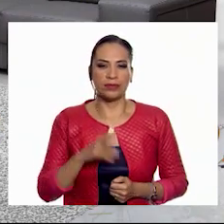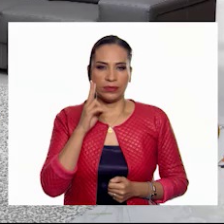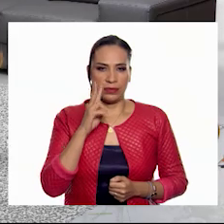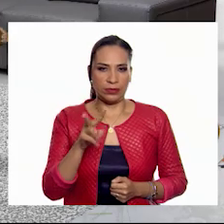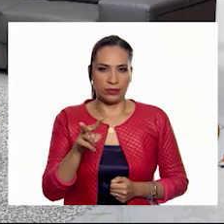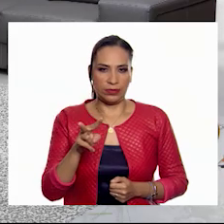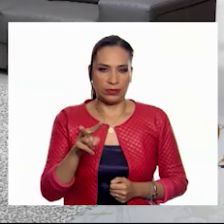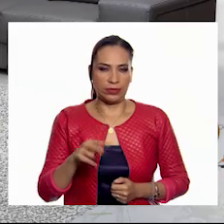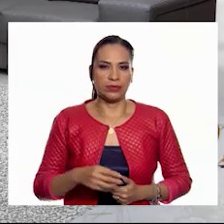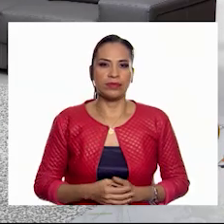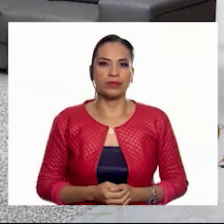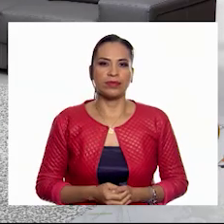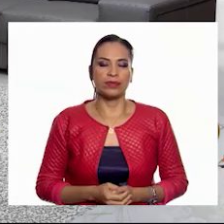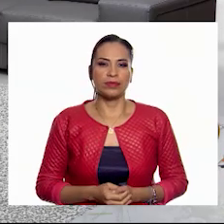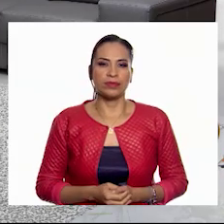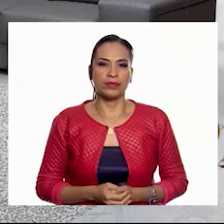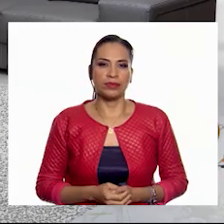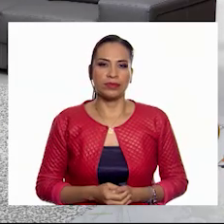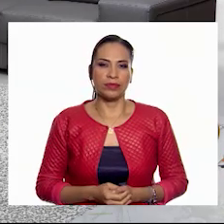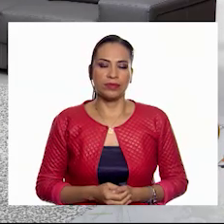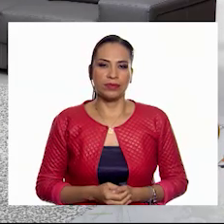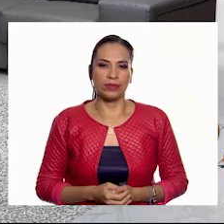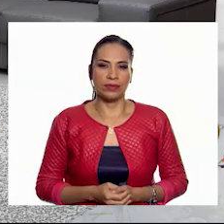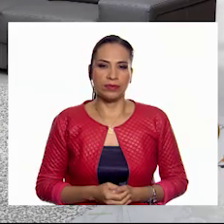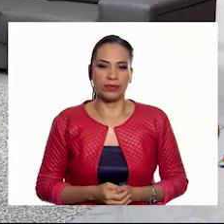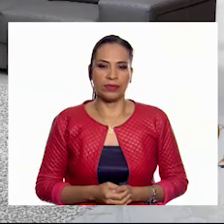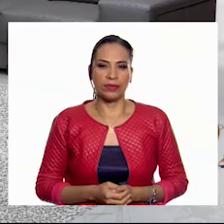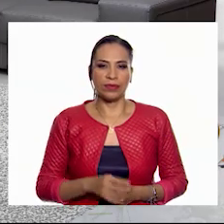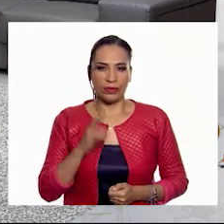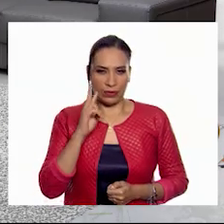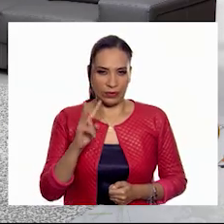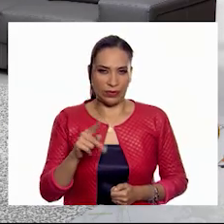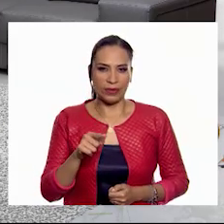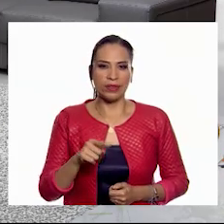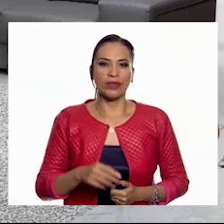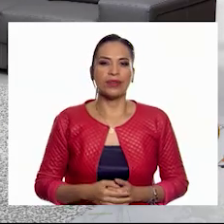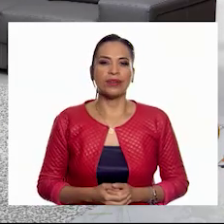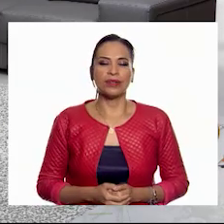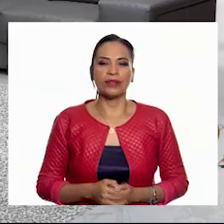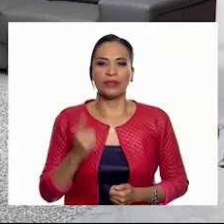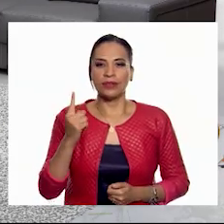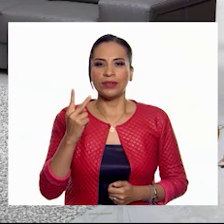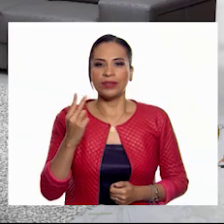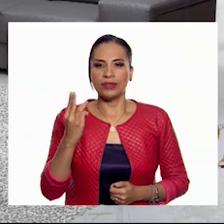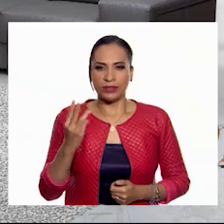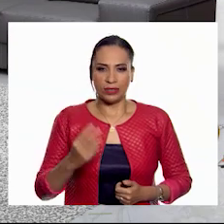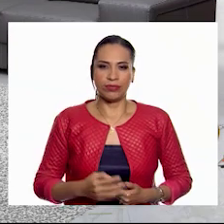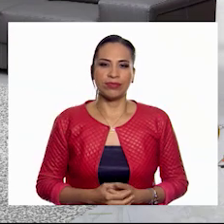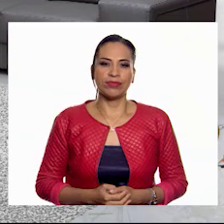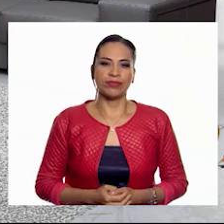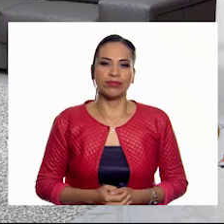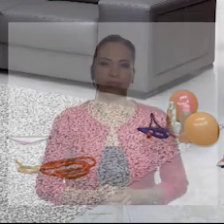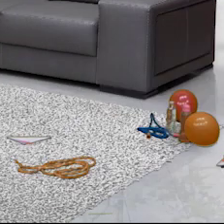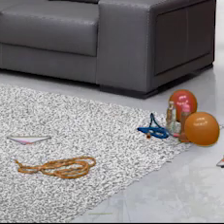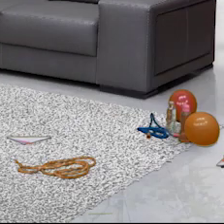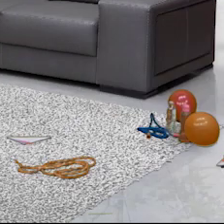y atrapar. ¿De acuerdo? Vale. Los tres. Los tres. Vientos, vientos. Todos juntos. Una, dos, tres.